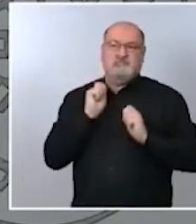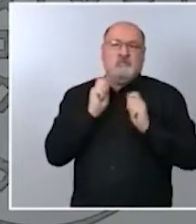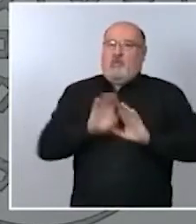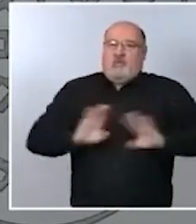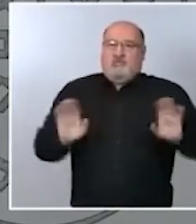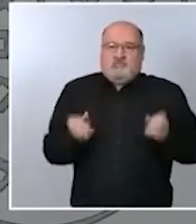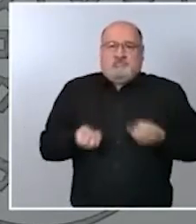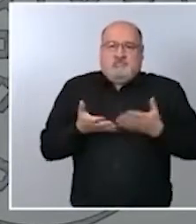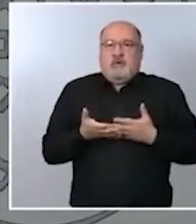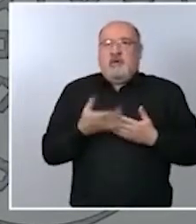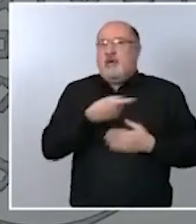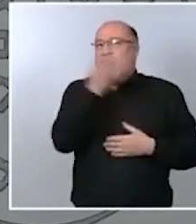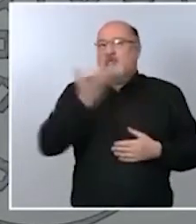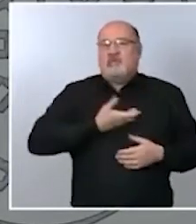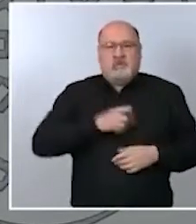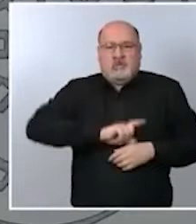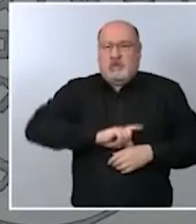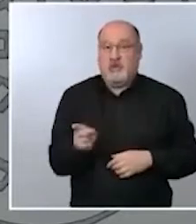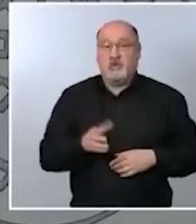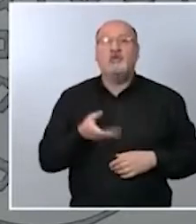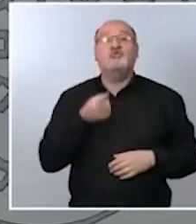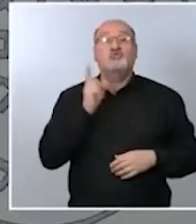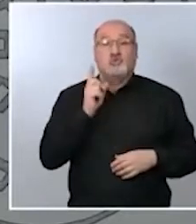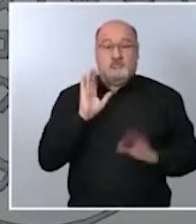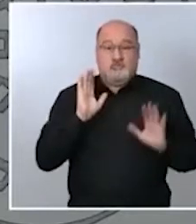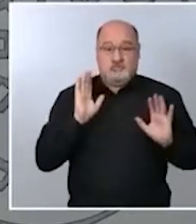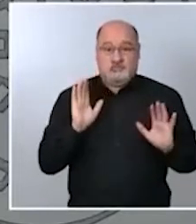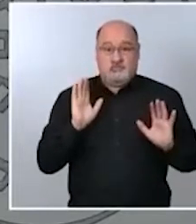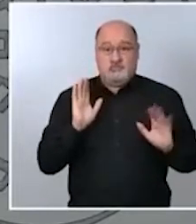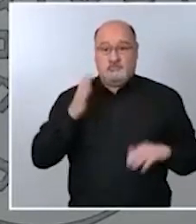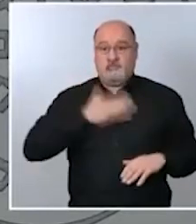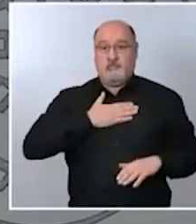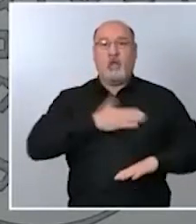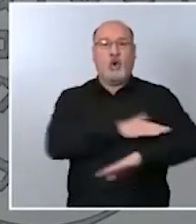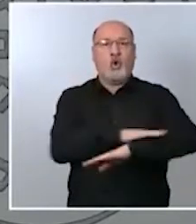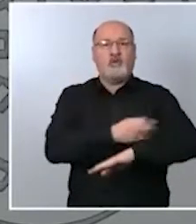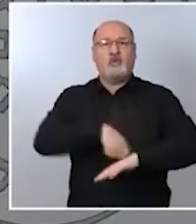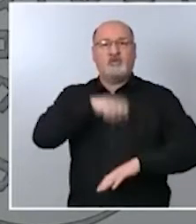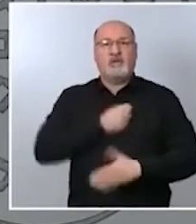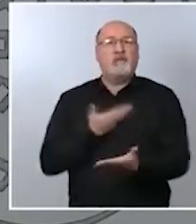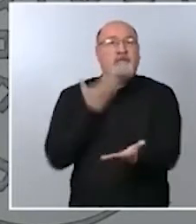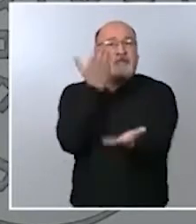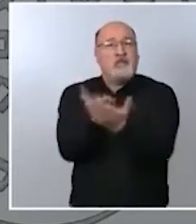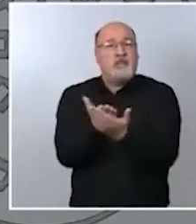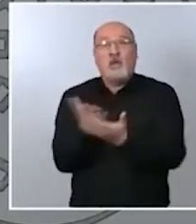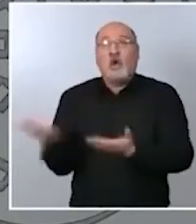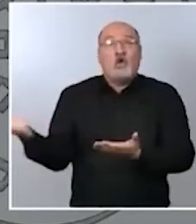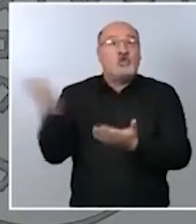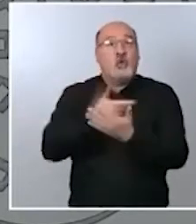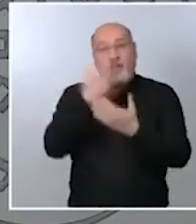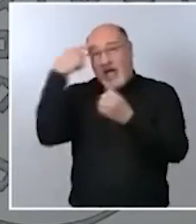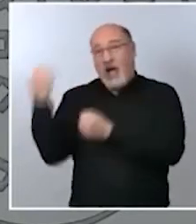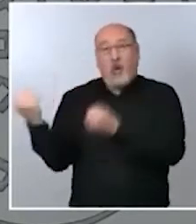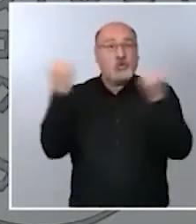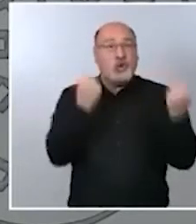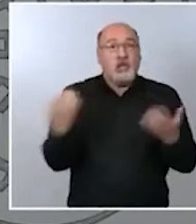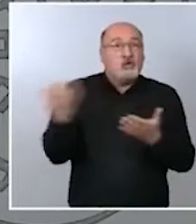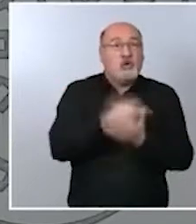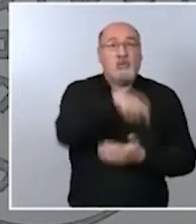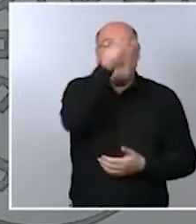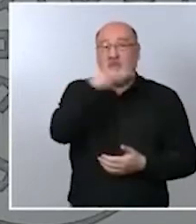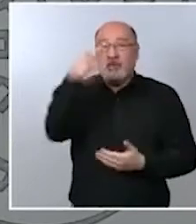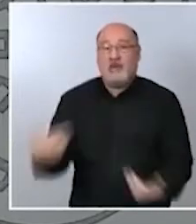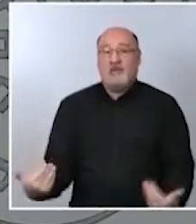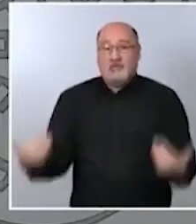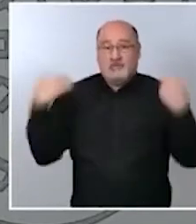ayuntamiento lo que sí el ejecutivo hace un llamamiento a todas las autoridades a todos los responsables públicos como